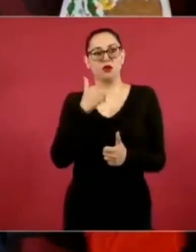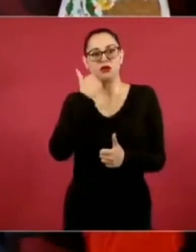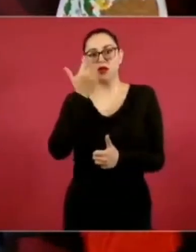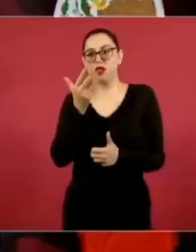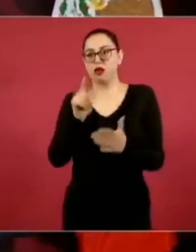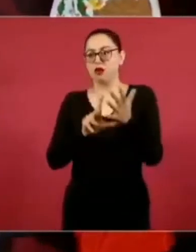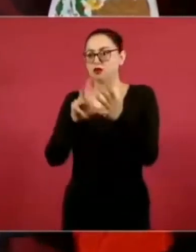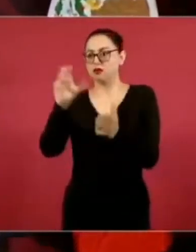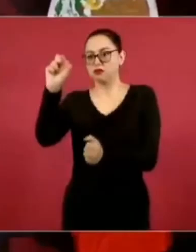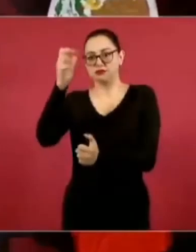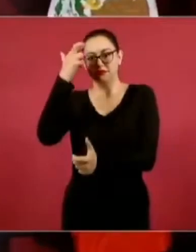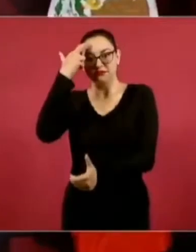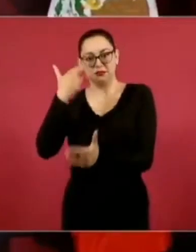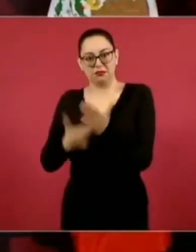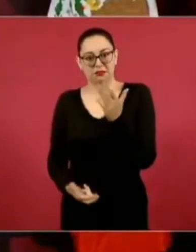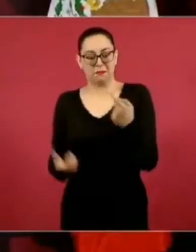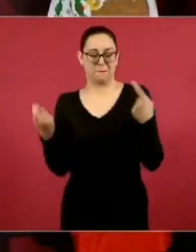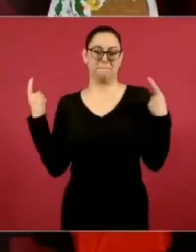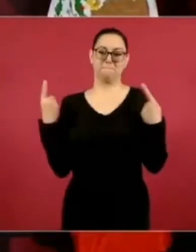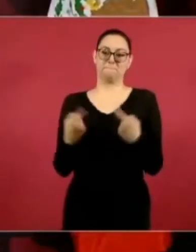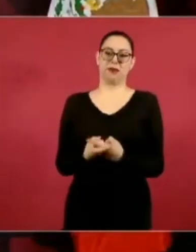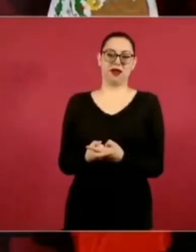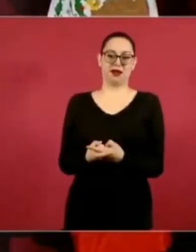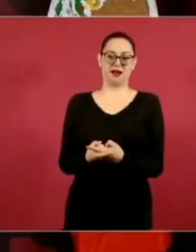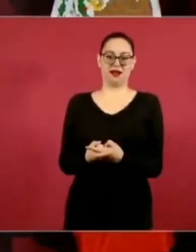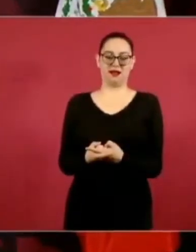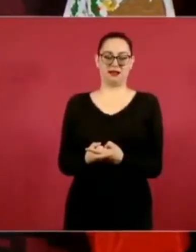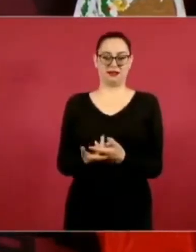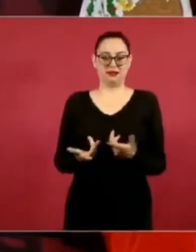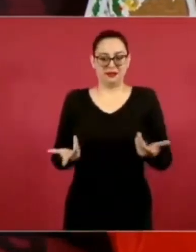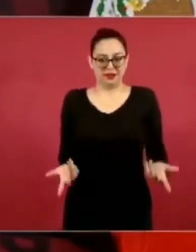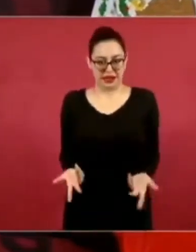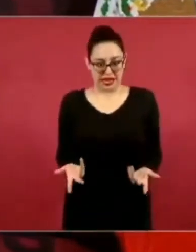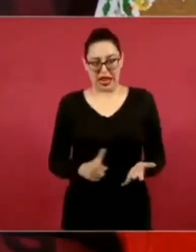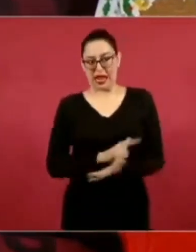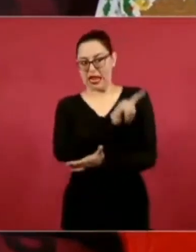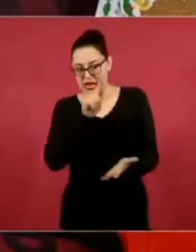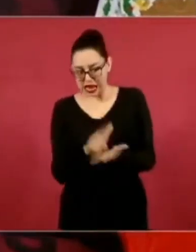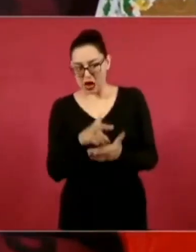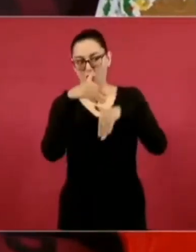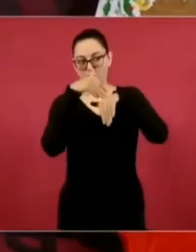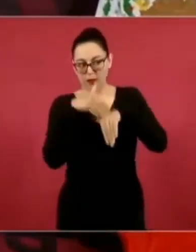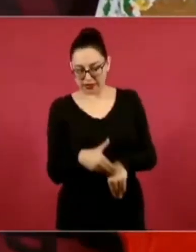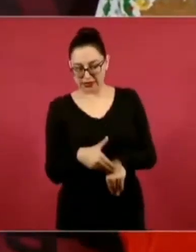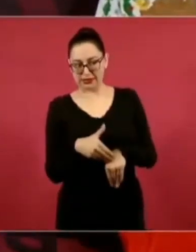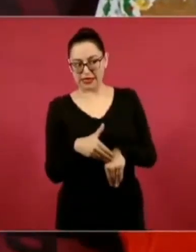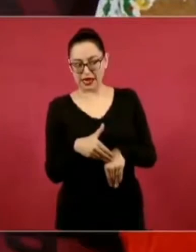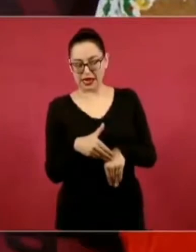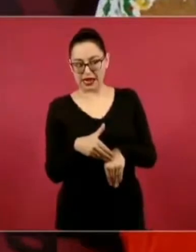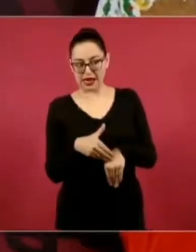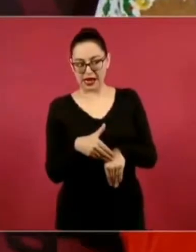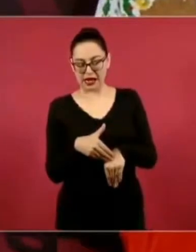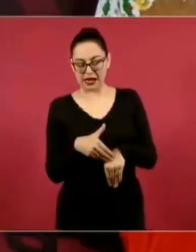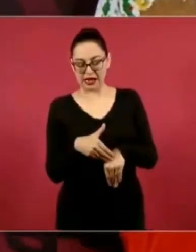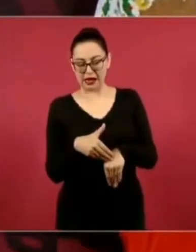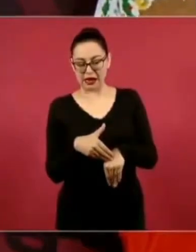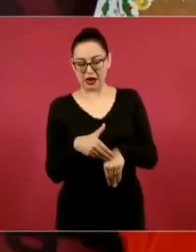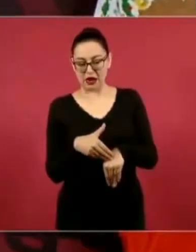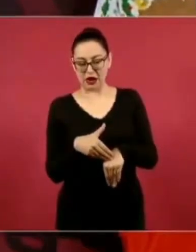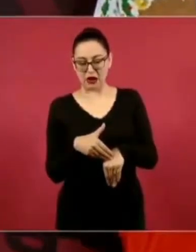o Estado de derecho y democracia, siempre y cuando